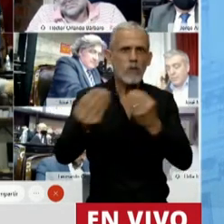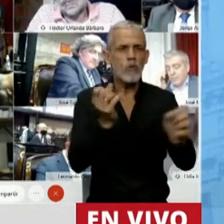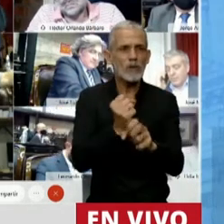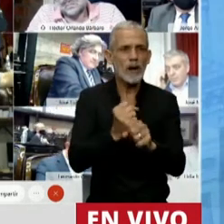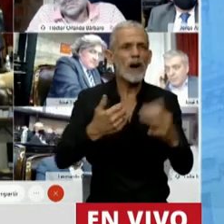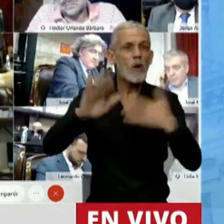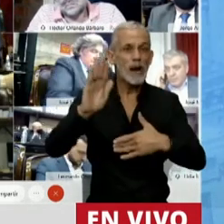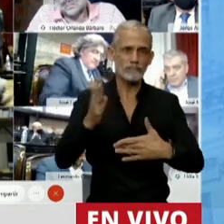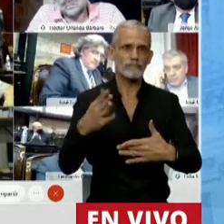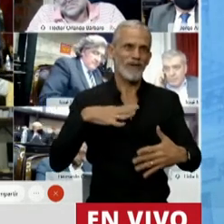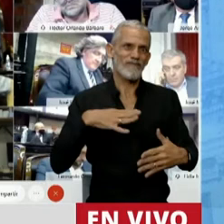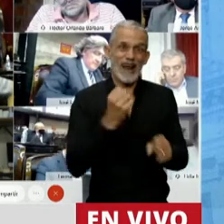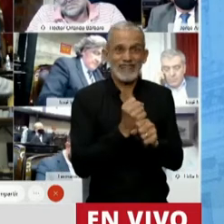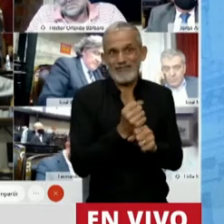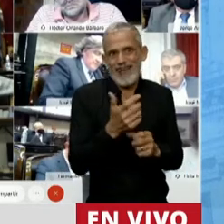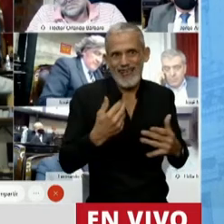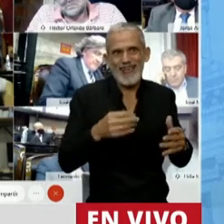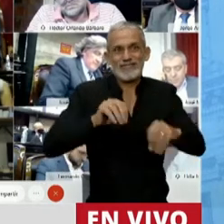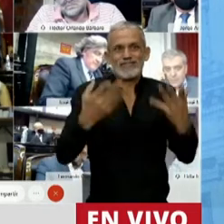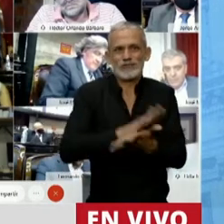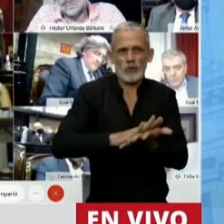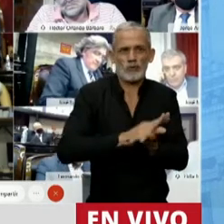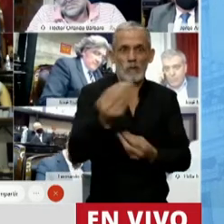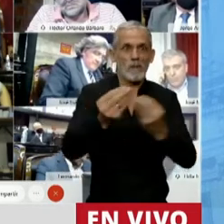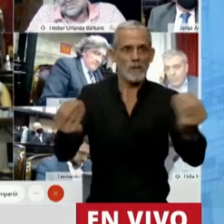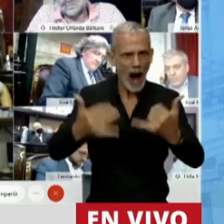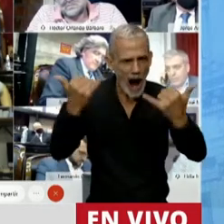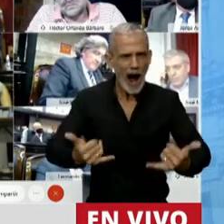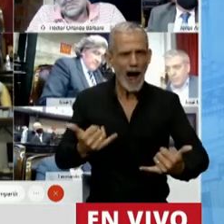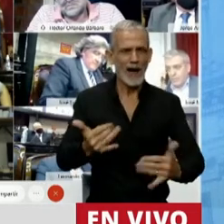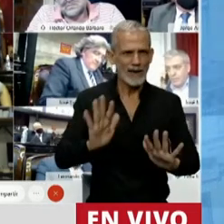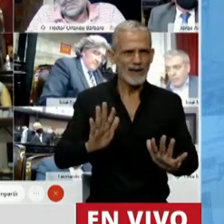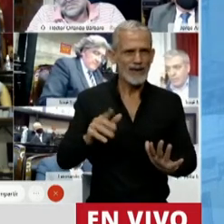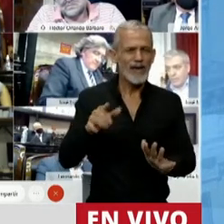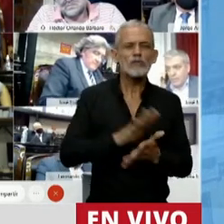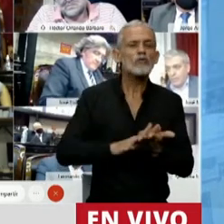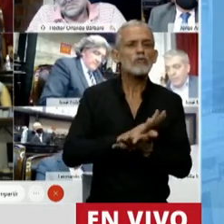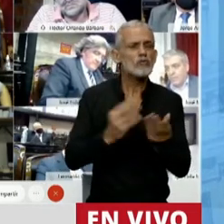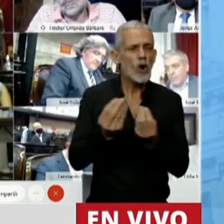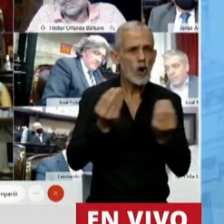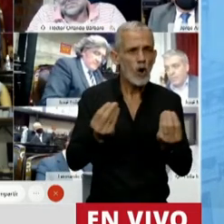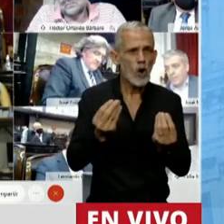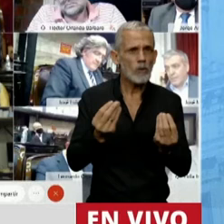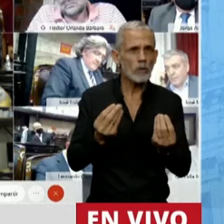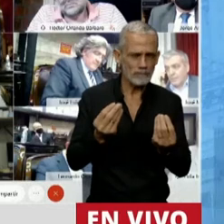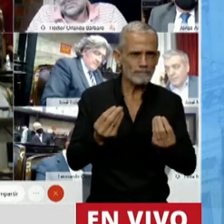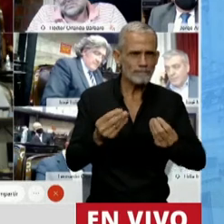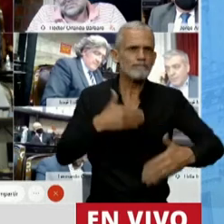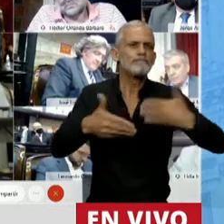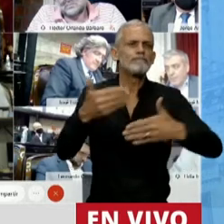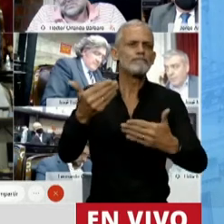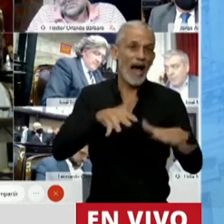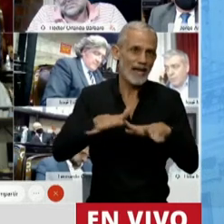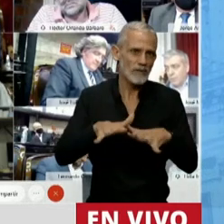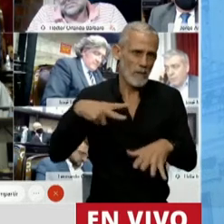la falta de trabajo en la Argentina, estamos convencidos que el trabajo en la Argentina hay que resolverlo a partir del crecimiento de la